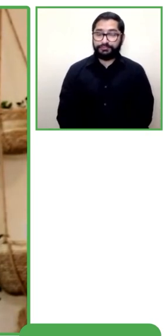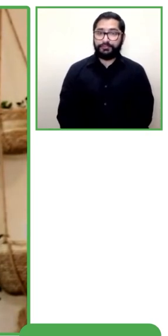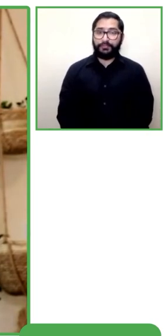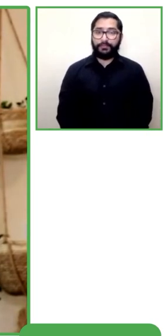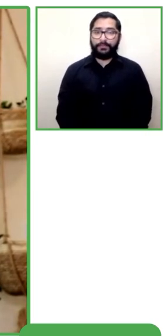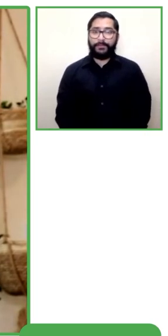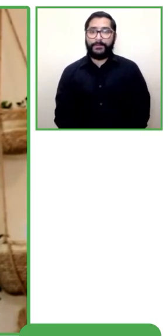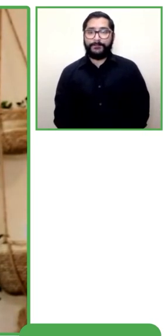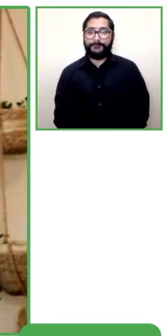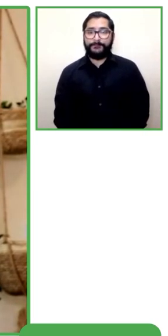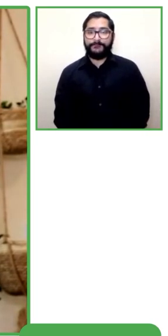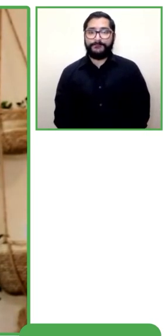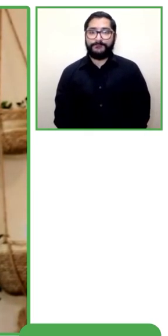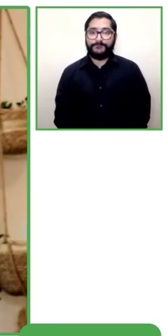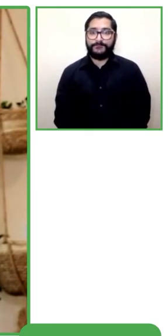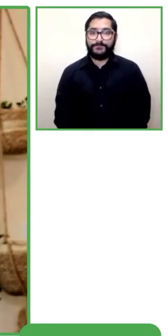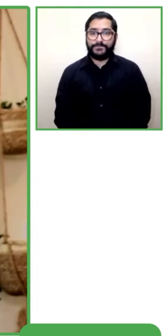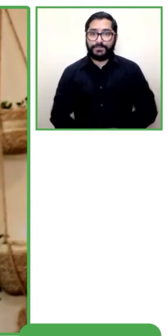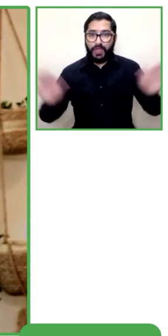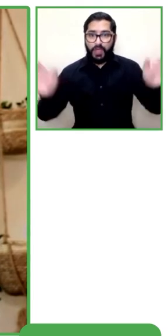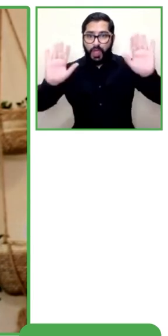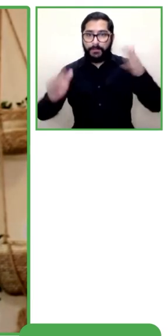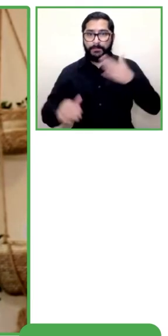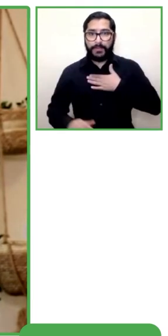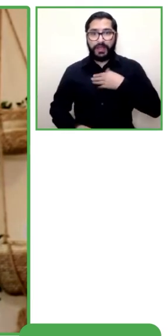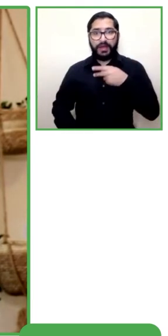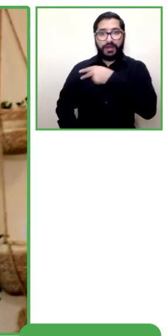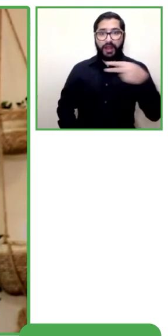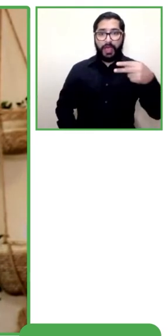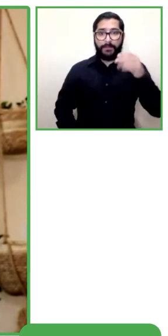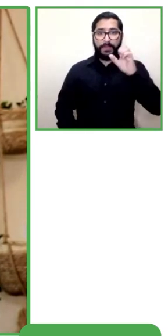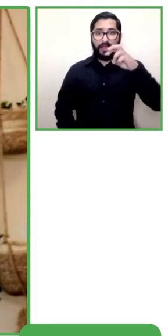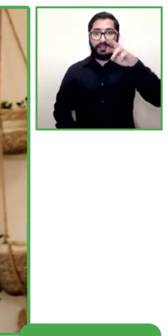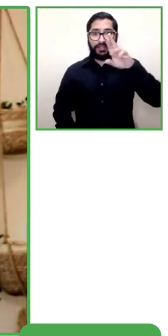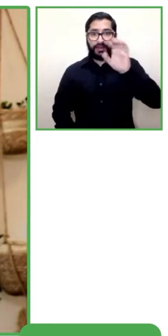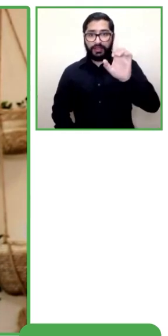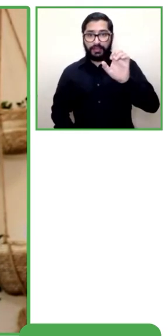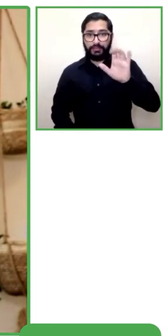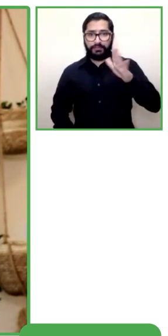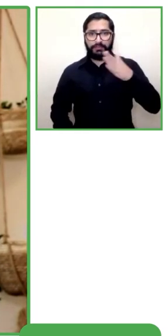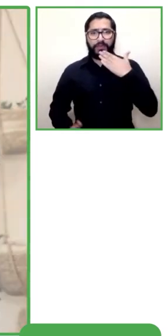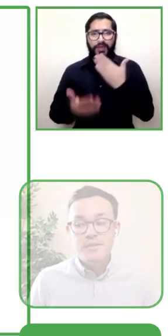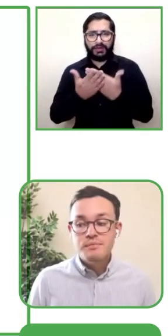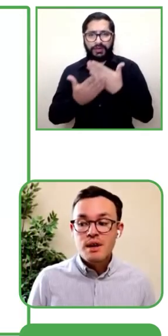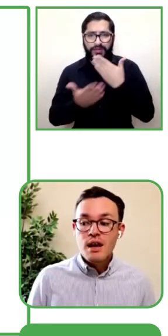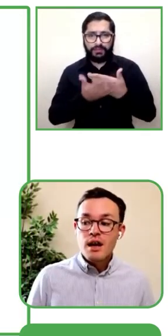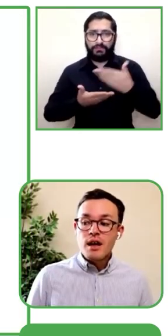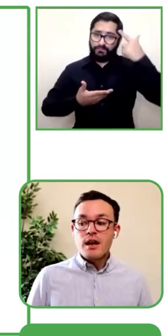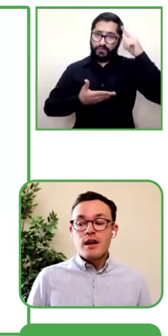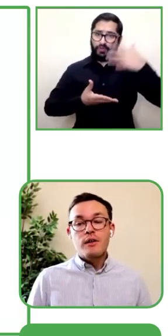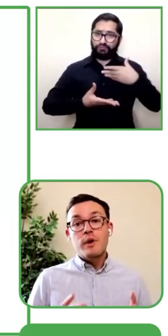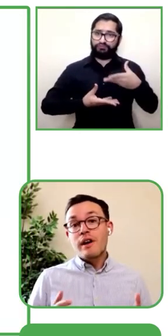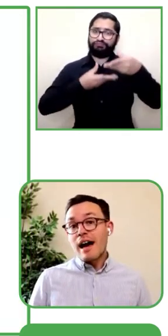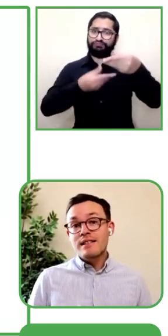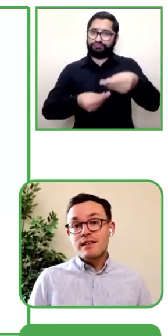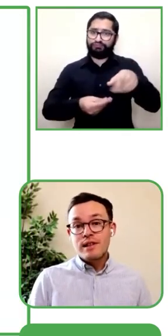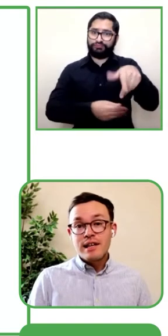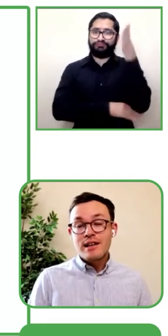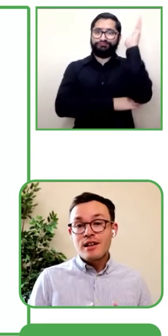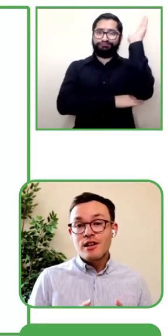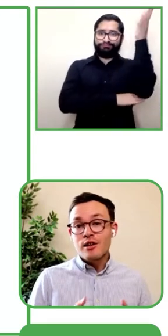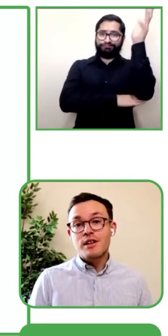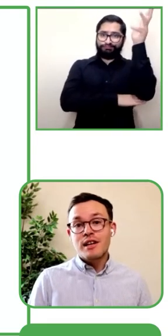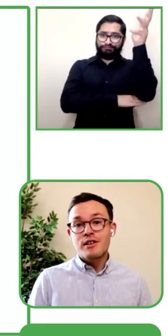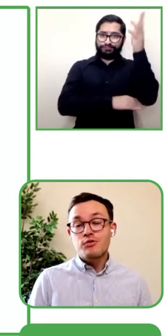Hola, soy André y muchas gracias por invitarme a esta reunión y muchas gracias por invitarme a